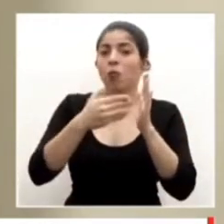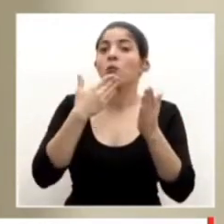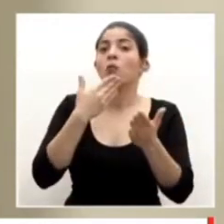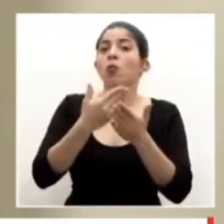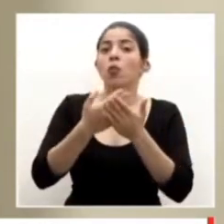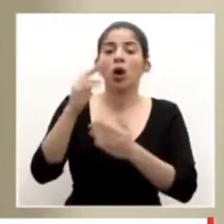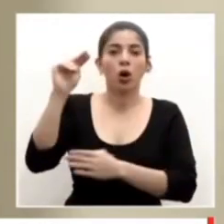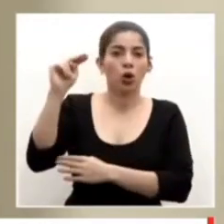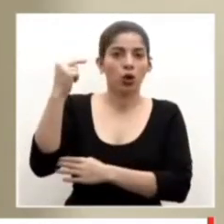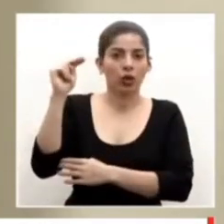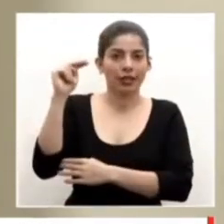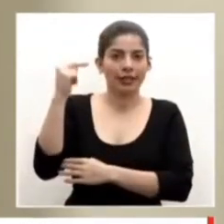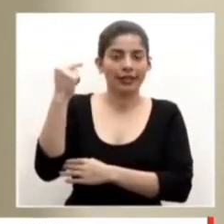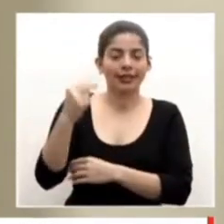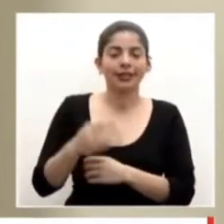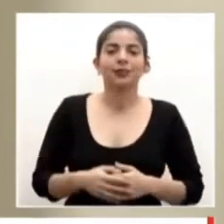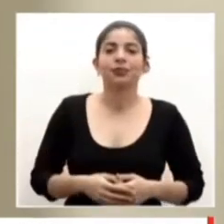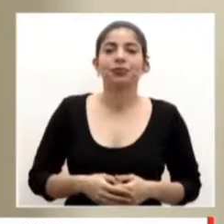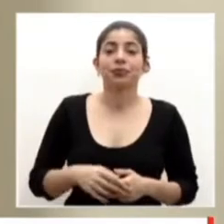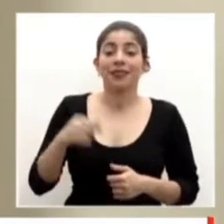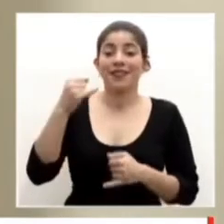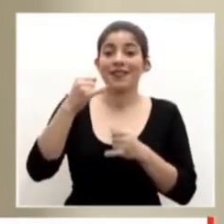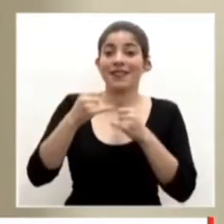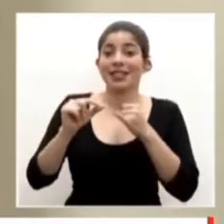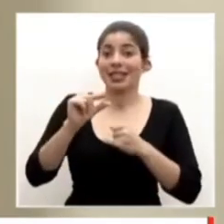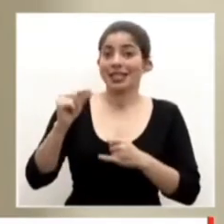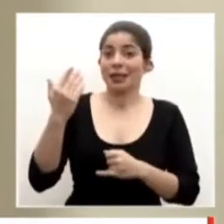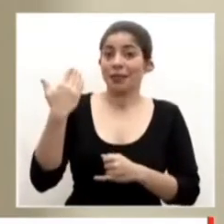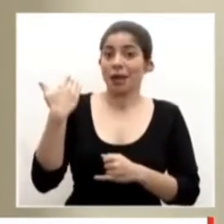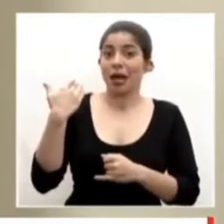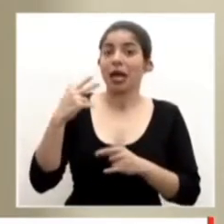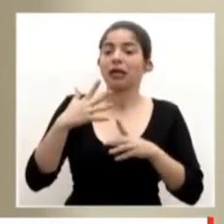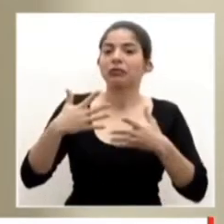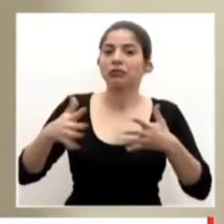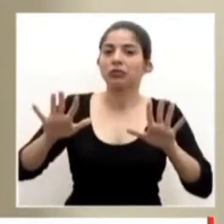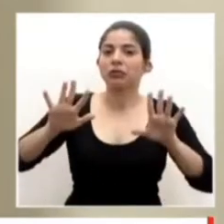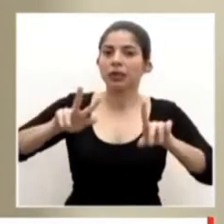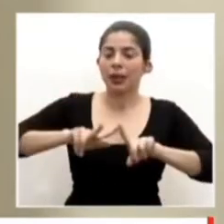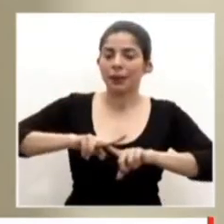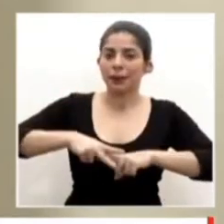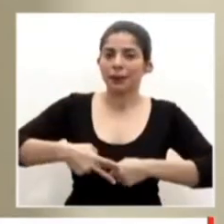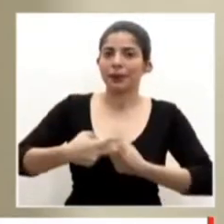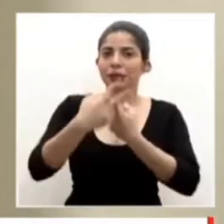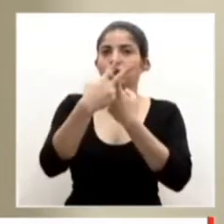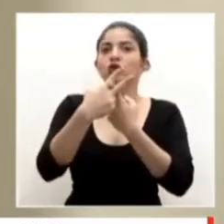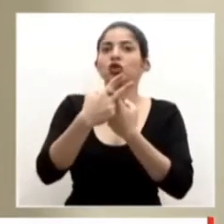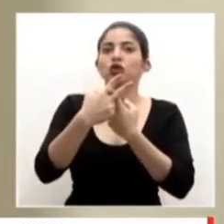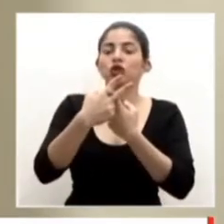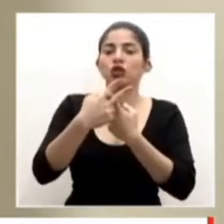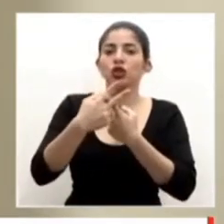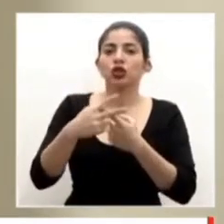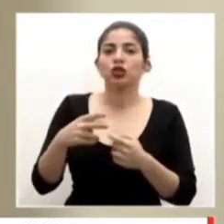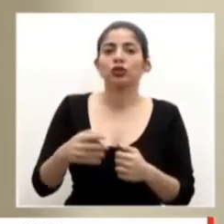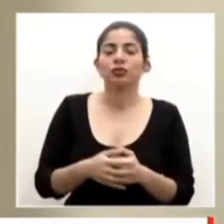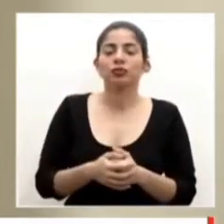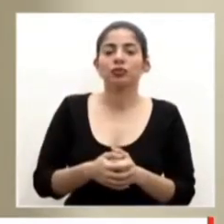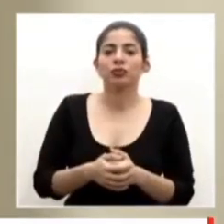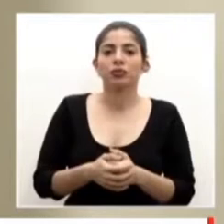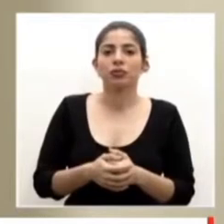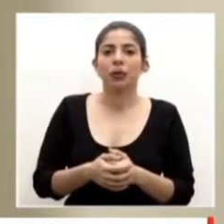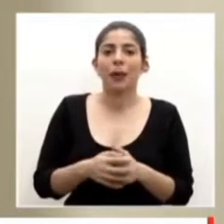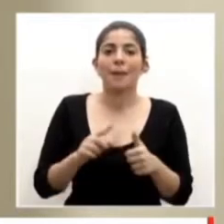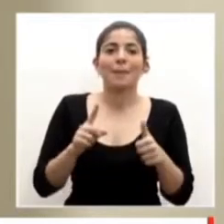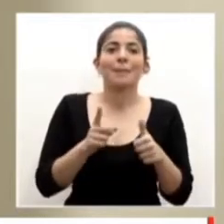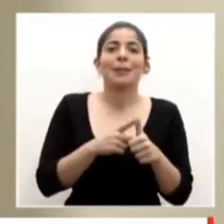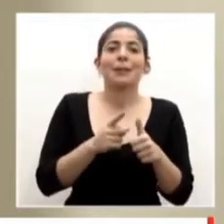noticia. Es que este fin de semana comenzamos la infusión de la